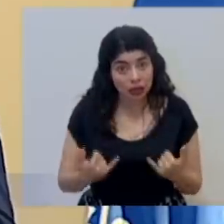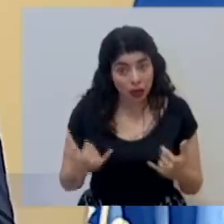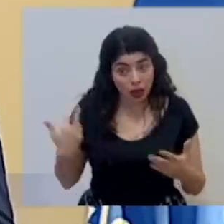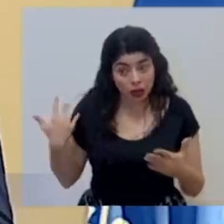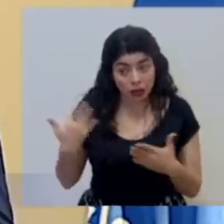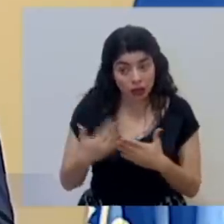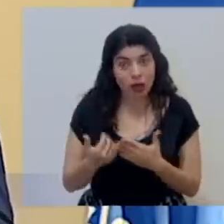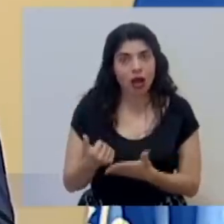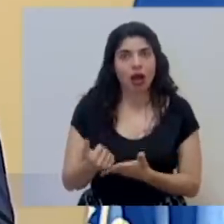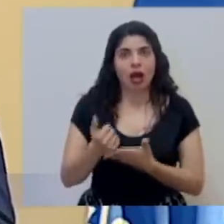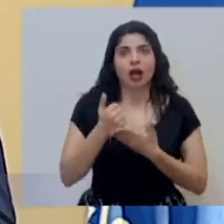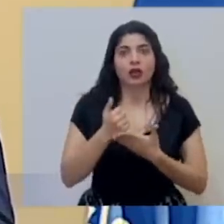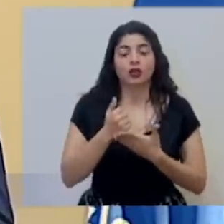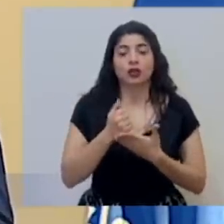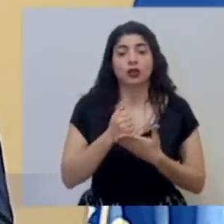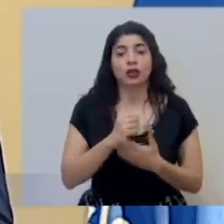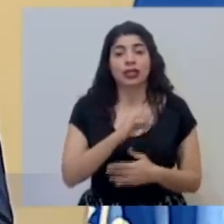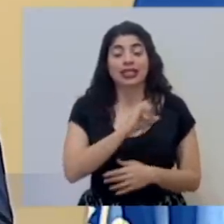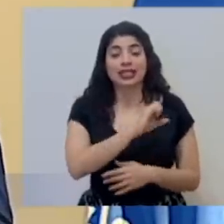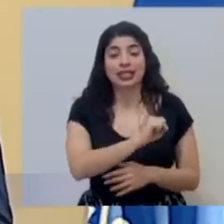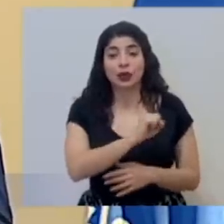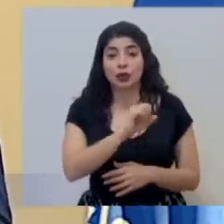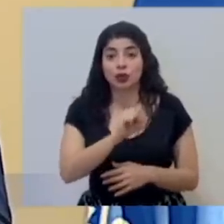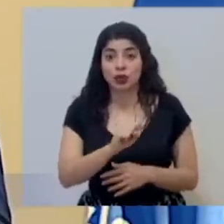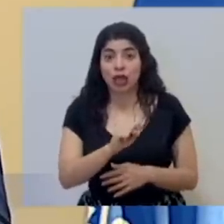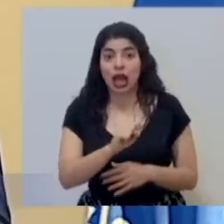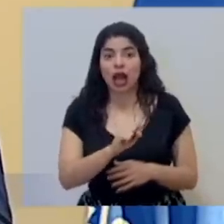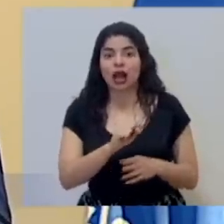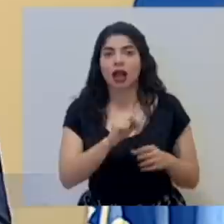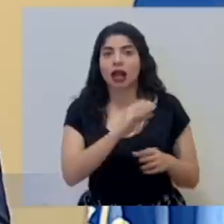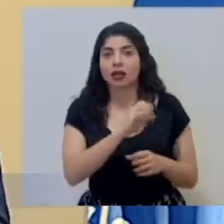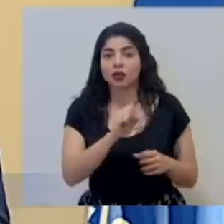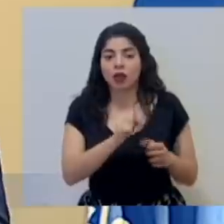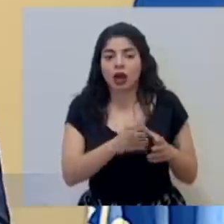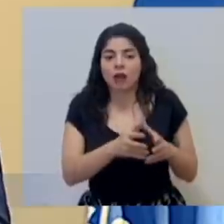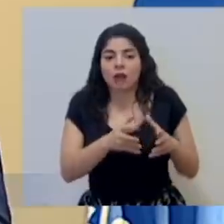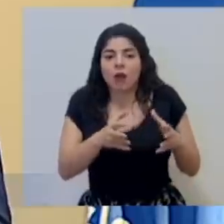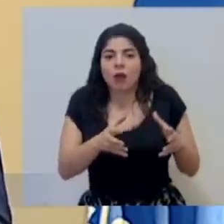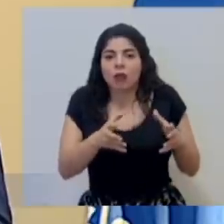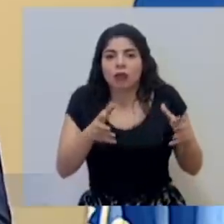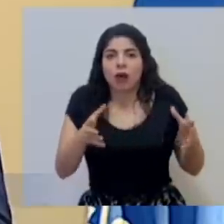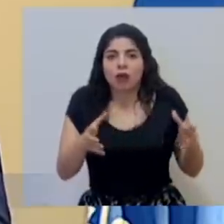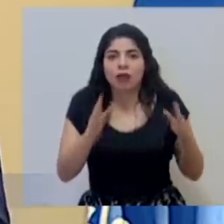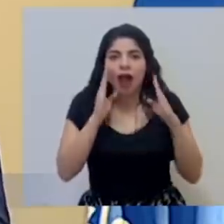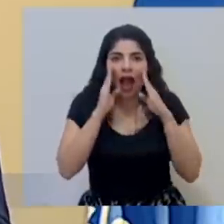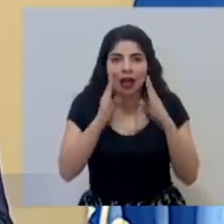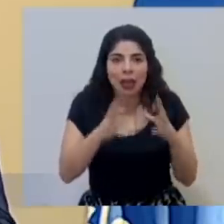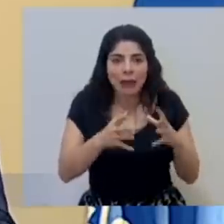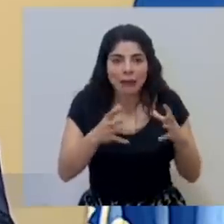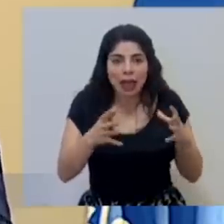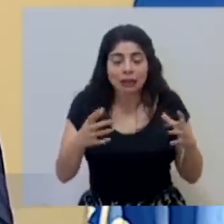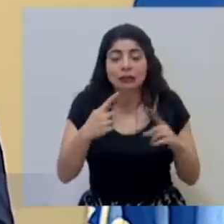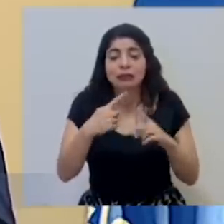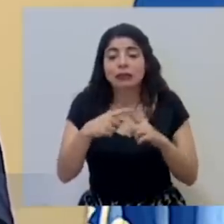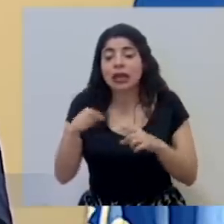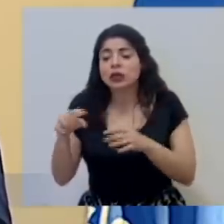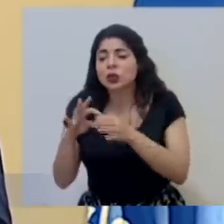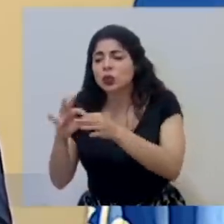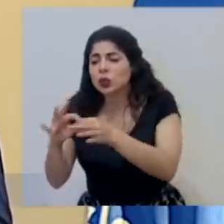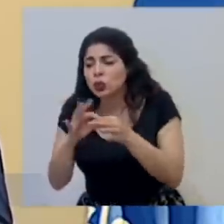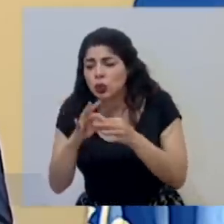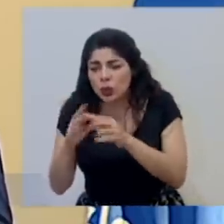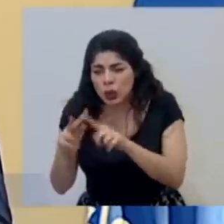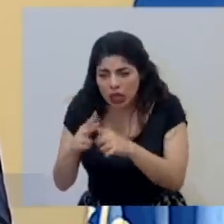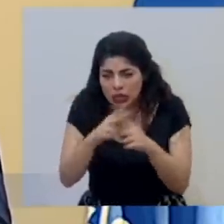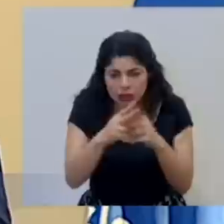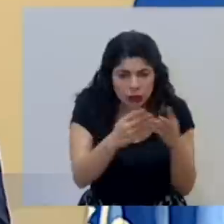que el seguro social expanda su capacidad de atención y también afinar todo lo que son mecanismos de coordinación